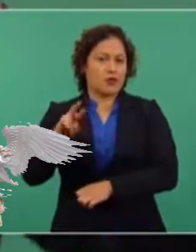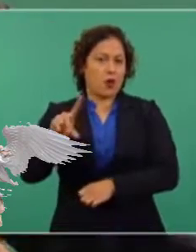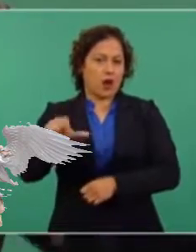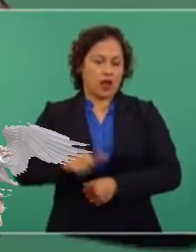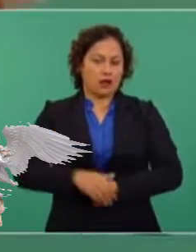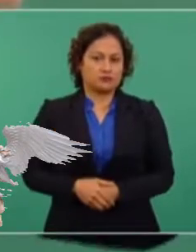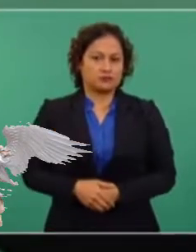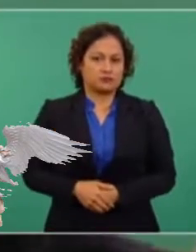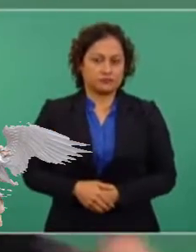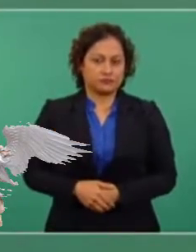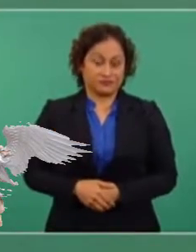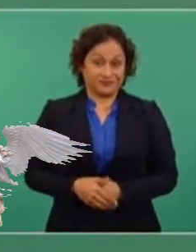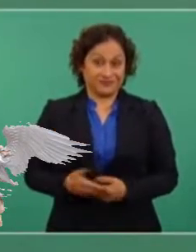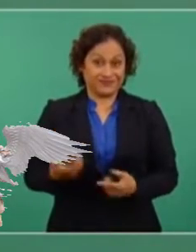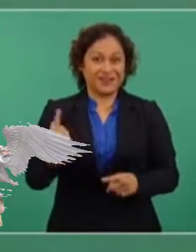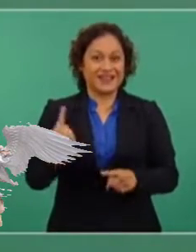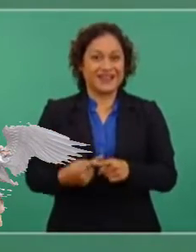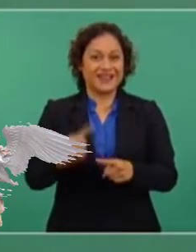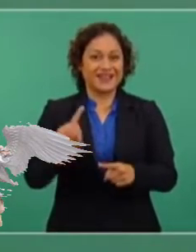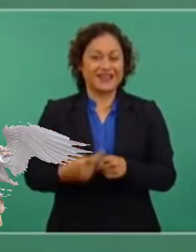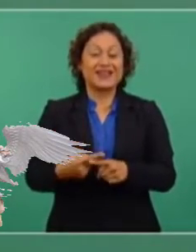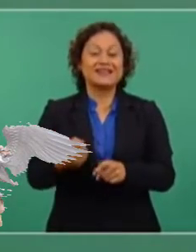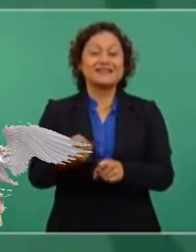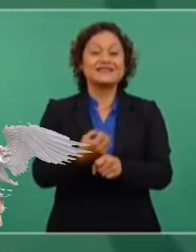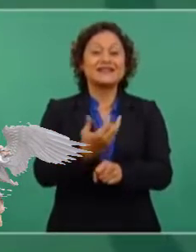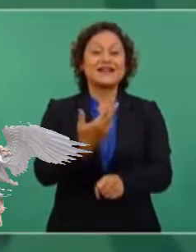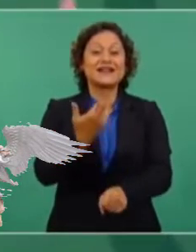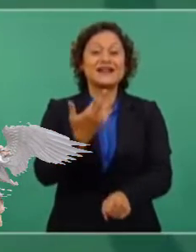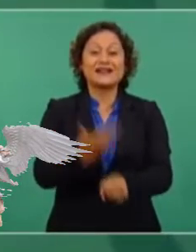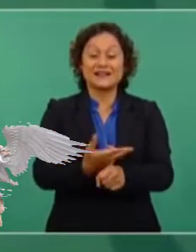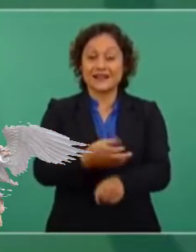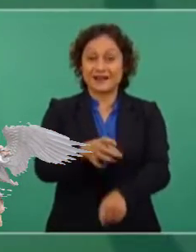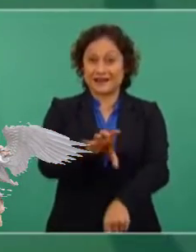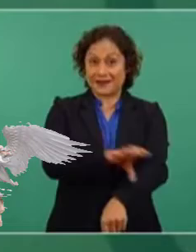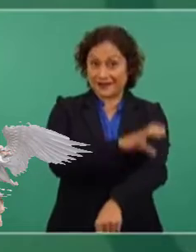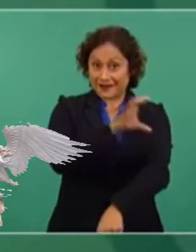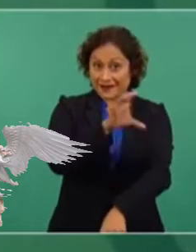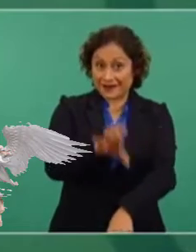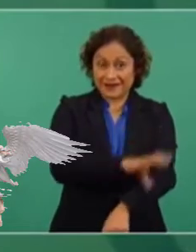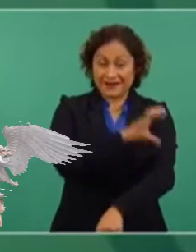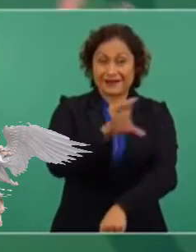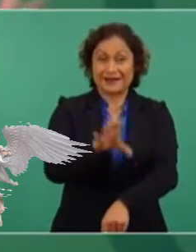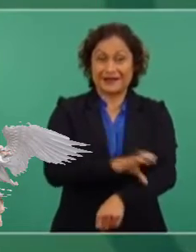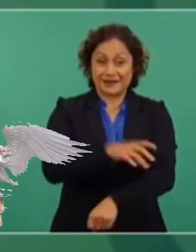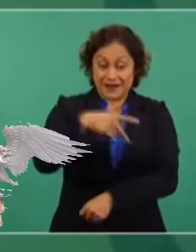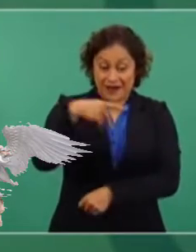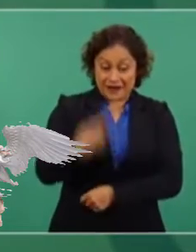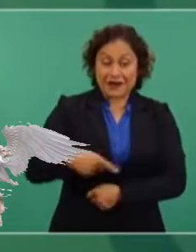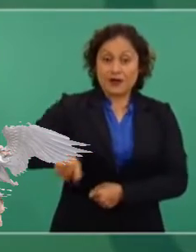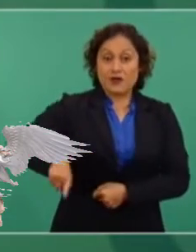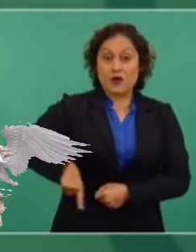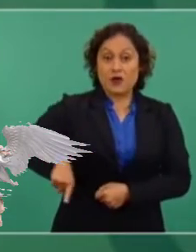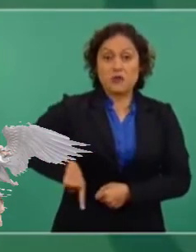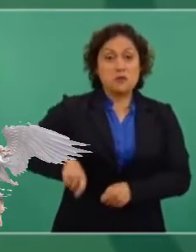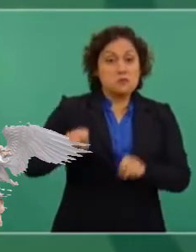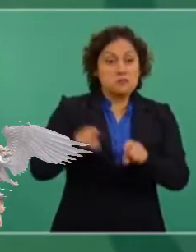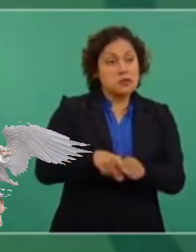de Energía del gobierno federal, también la contrataron.